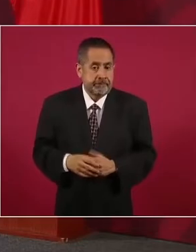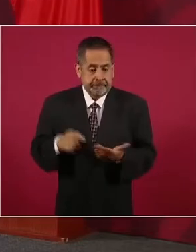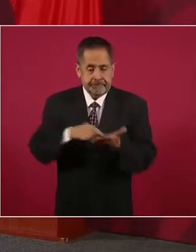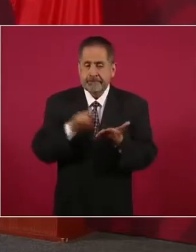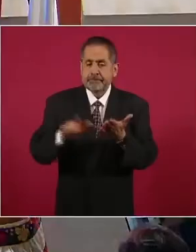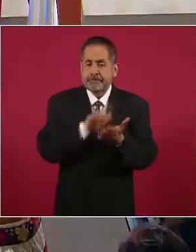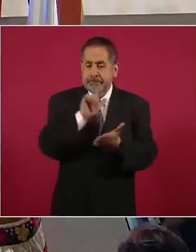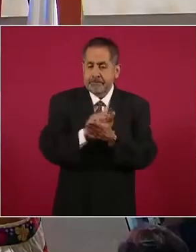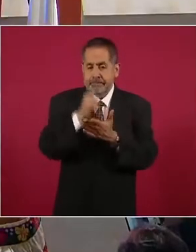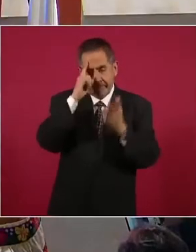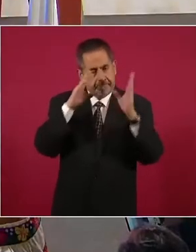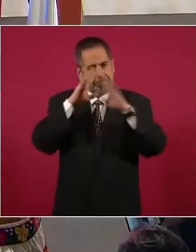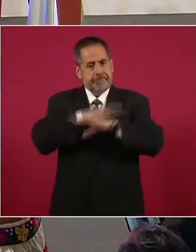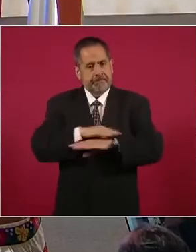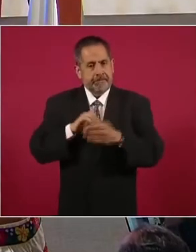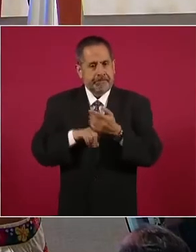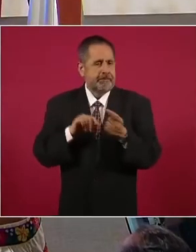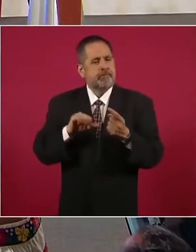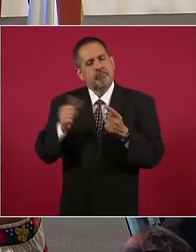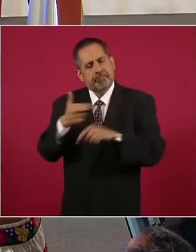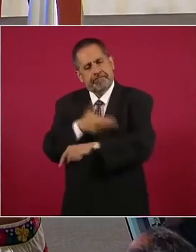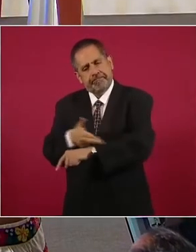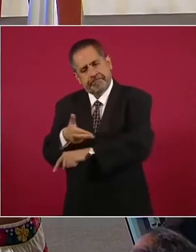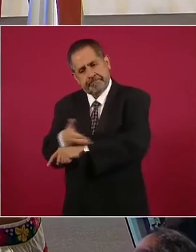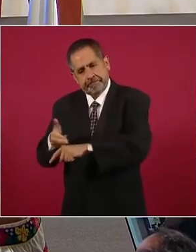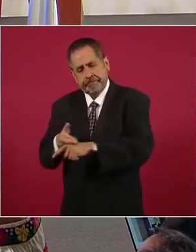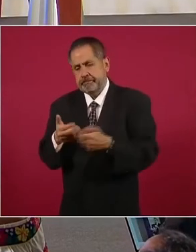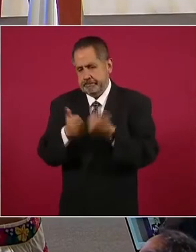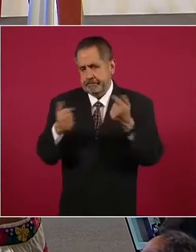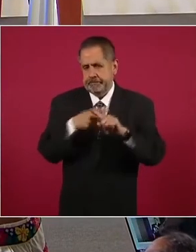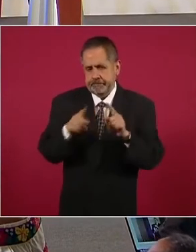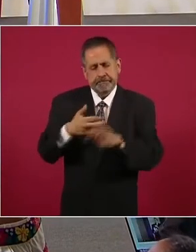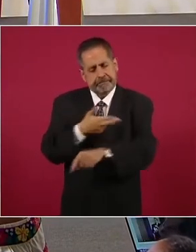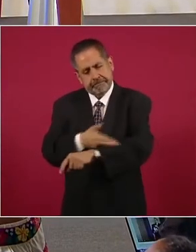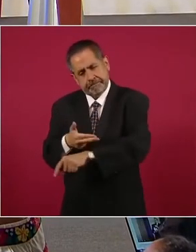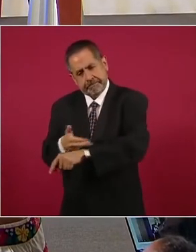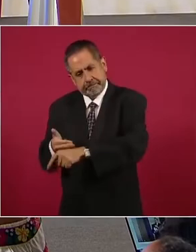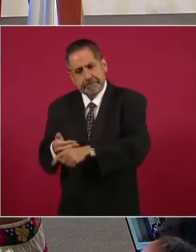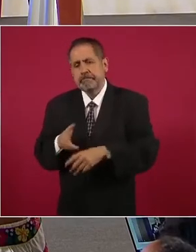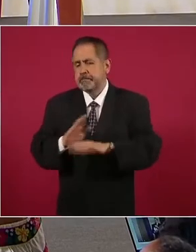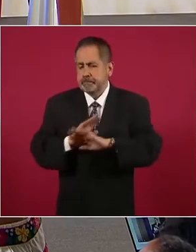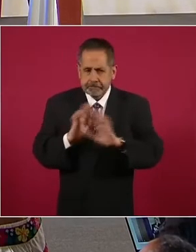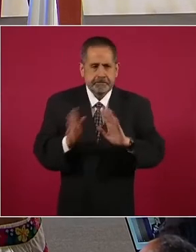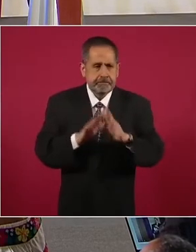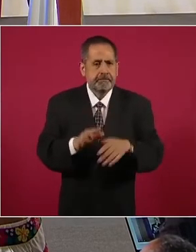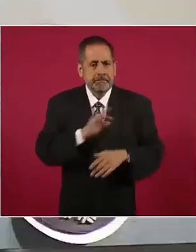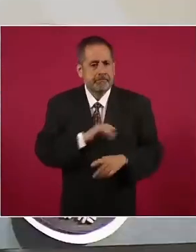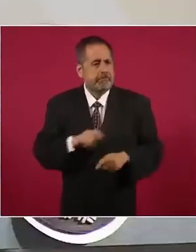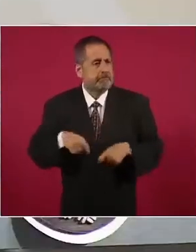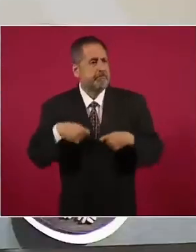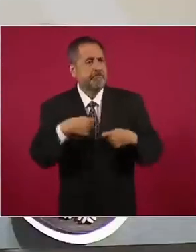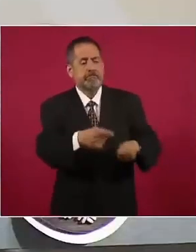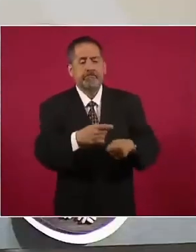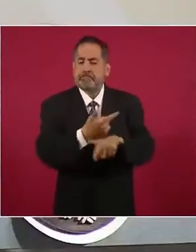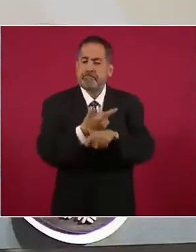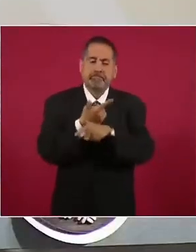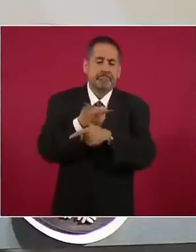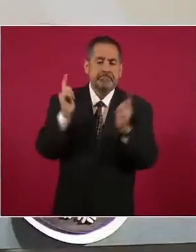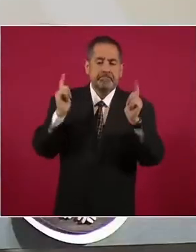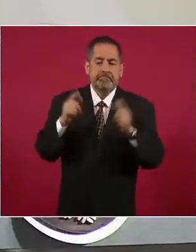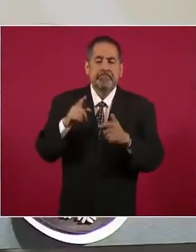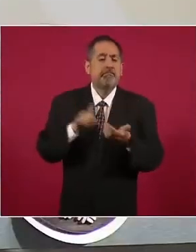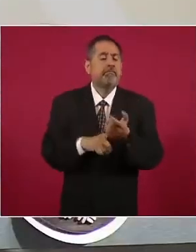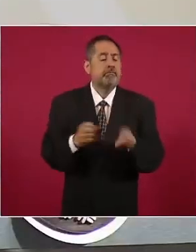Amnistía, que es otro proceso por separado que se lleva, ha sido posible otorgar la libertad